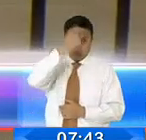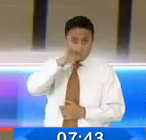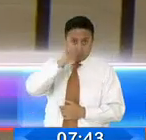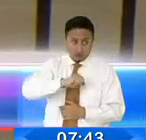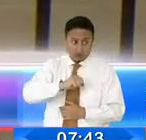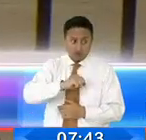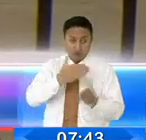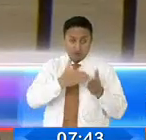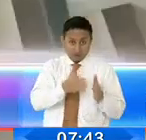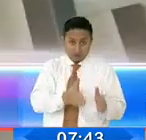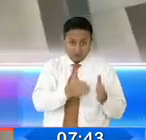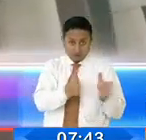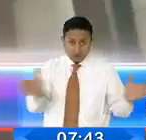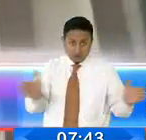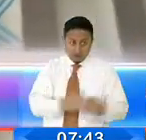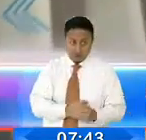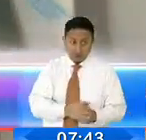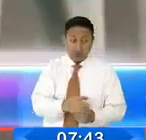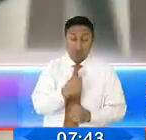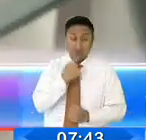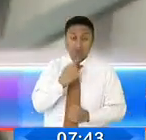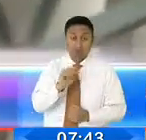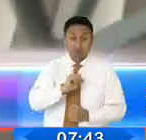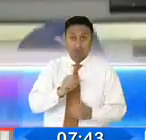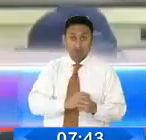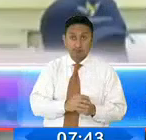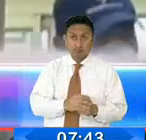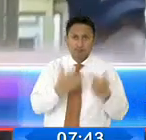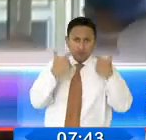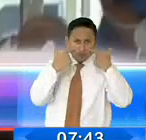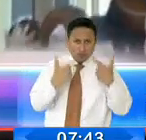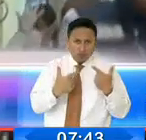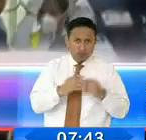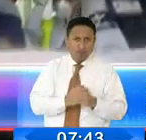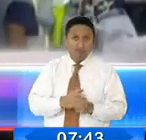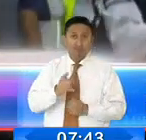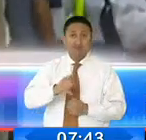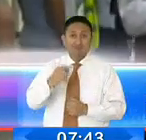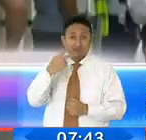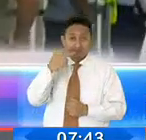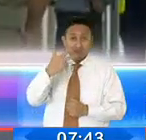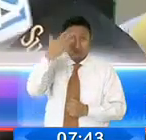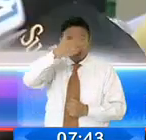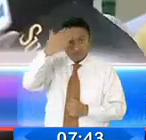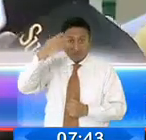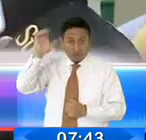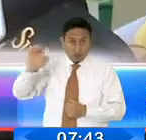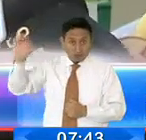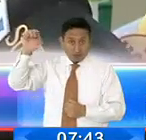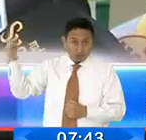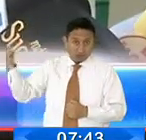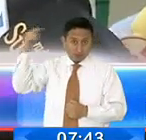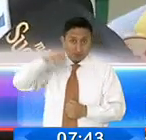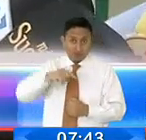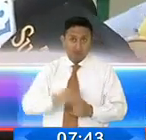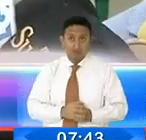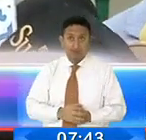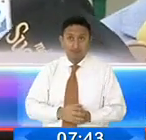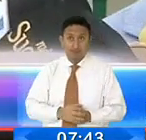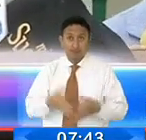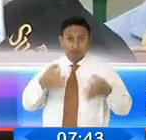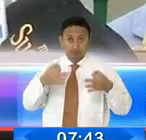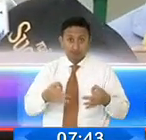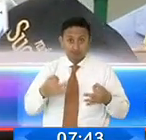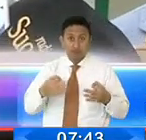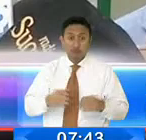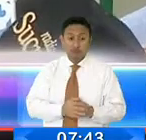sus cementerios. Anuncian además un seguimiento del flujo migratorio europeo. Para hacer cumplir los